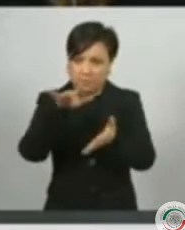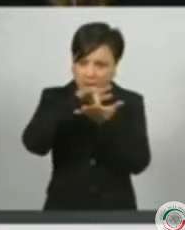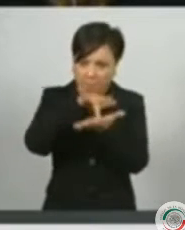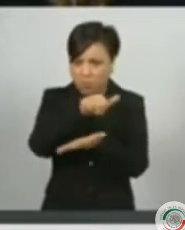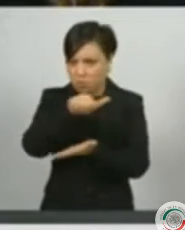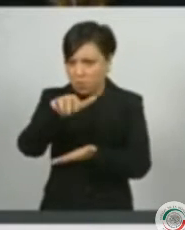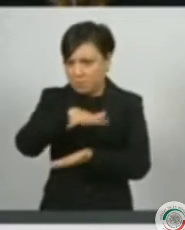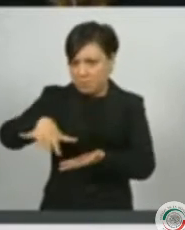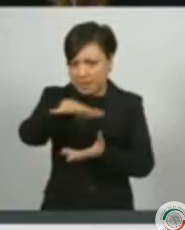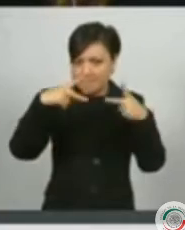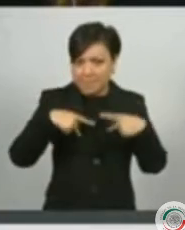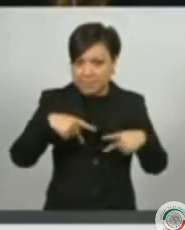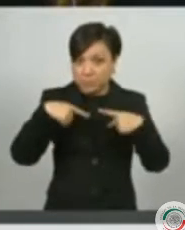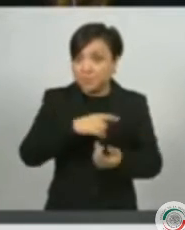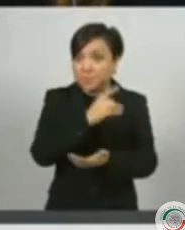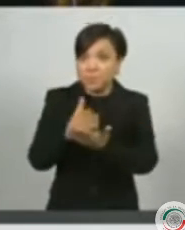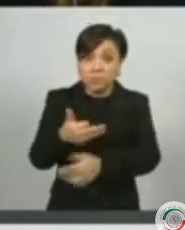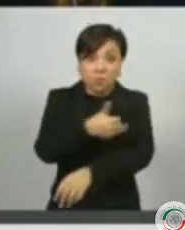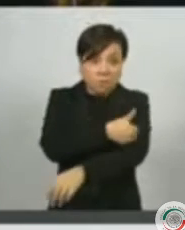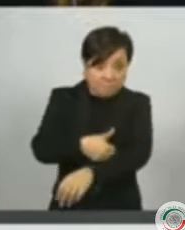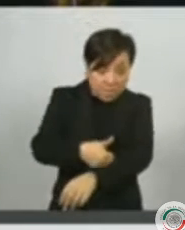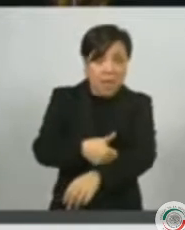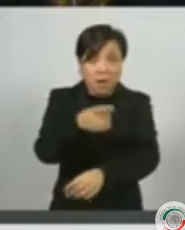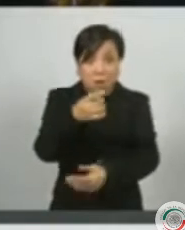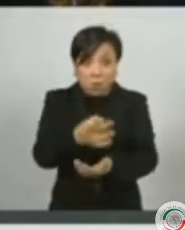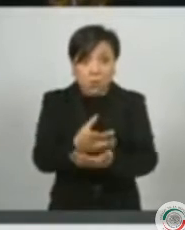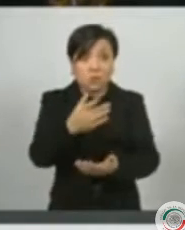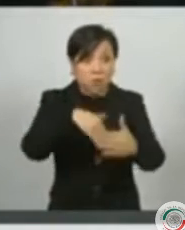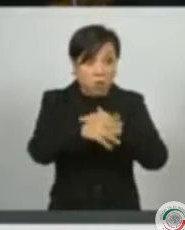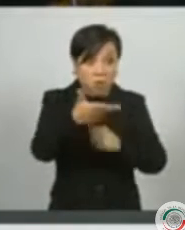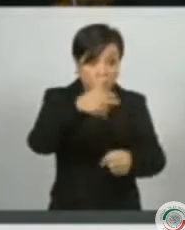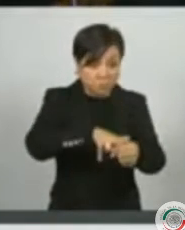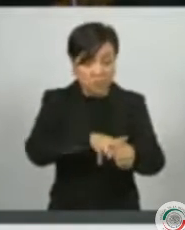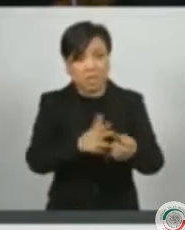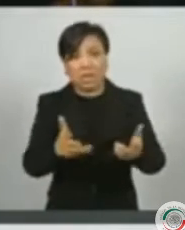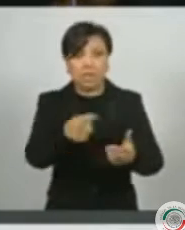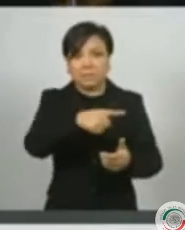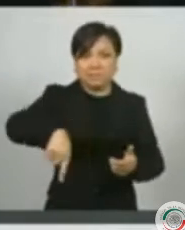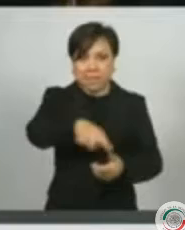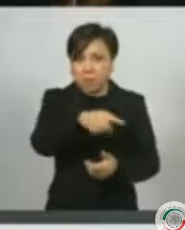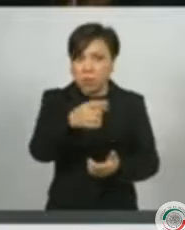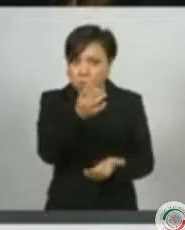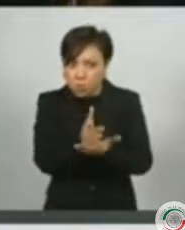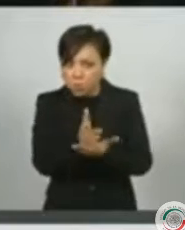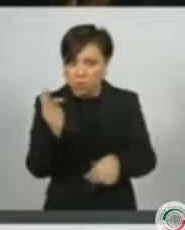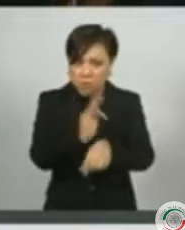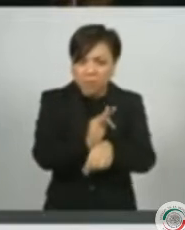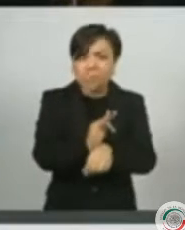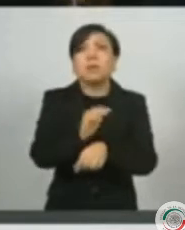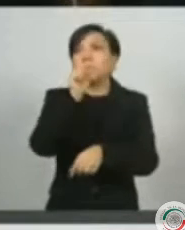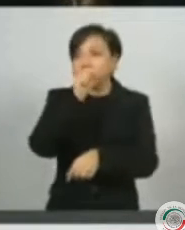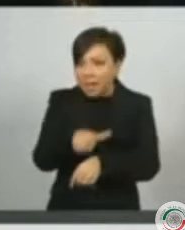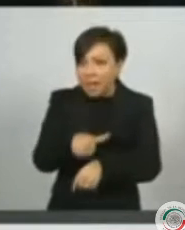Y no me refiero solo a las familias que van de hospital a hospital buscando desesperadamente un lugar para un paciente. Tampoco a